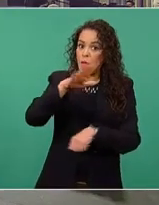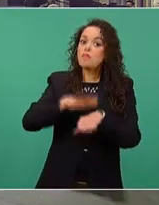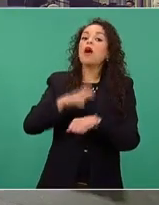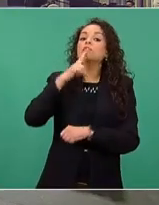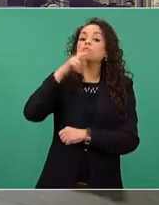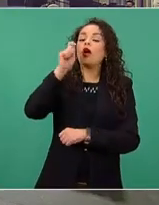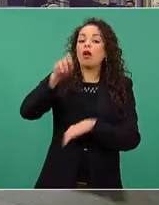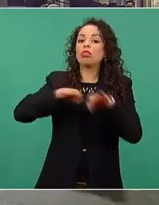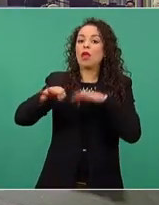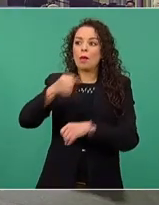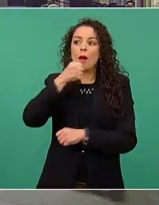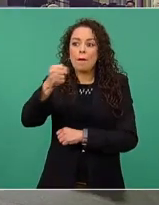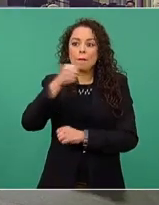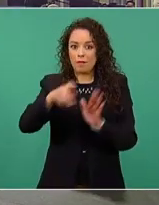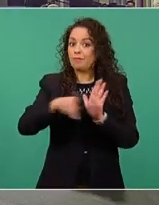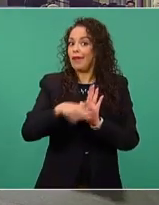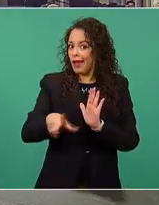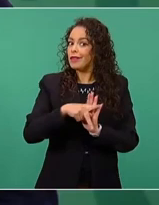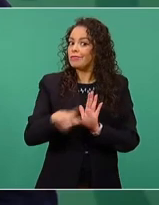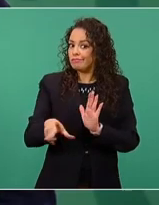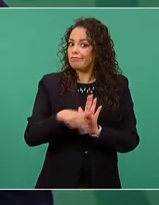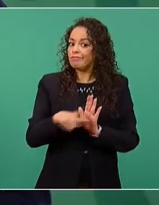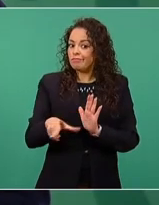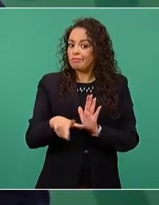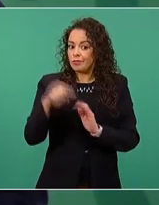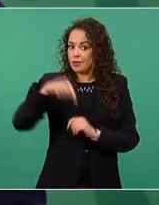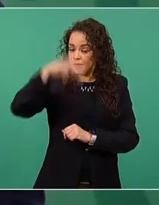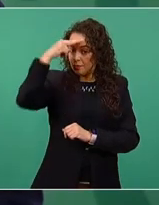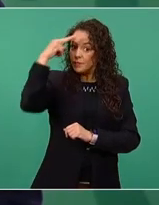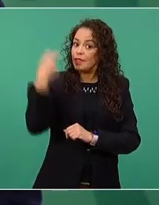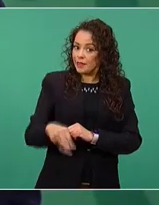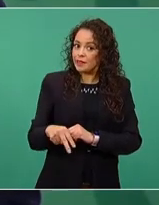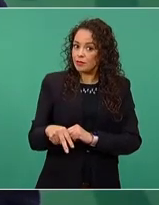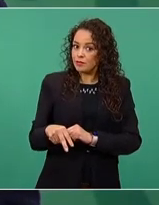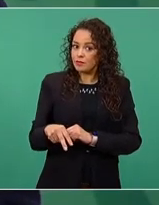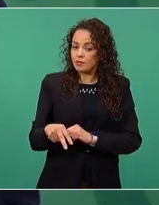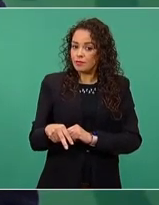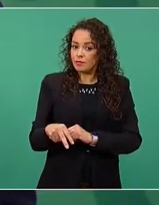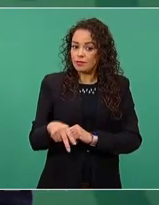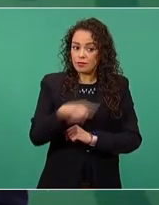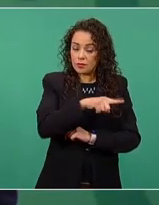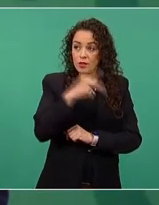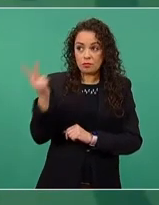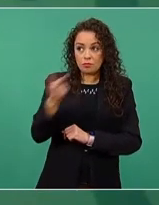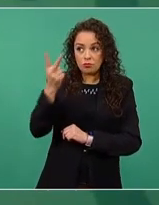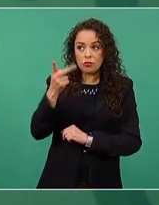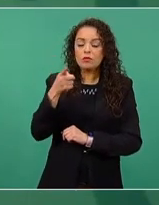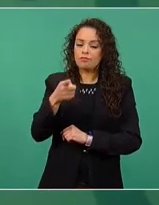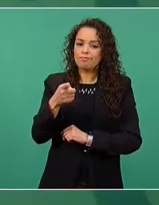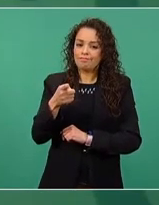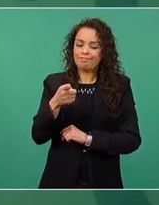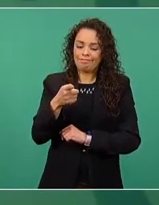de este país. O sea, nada de